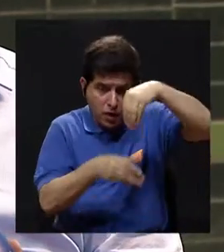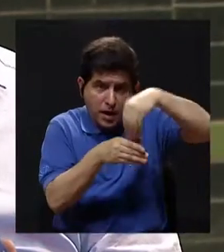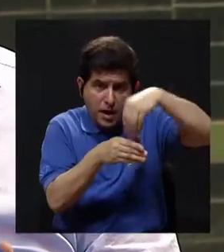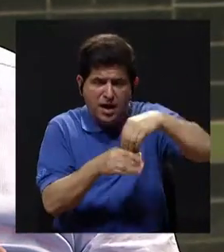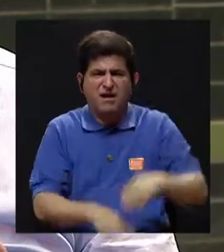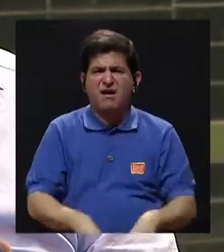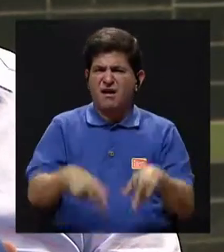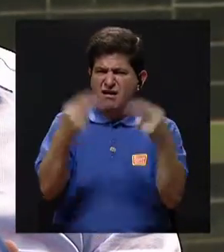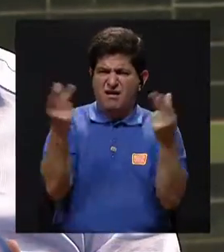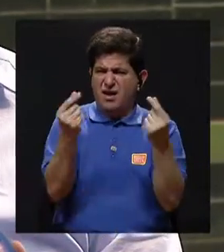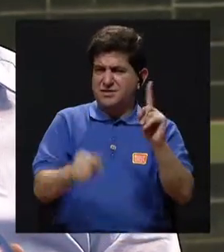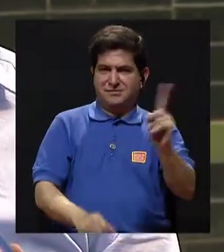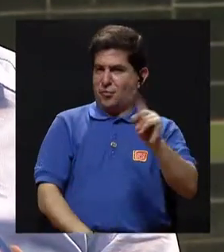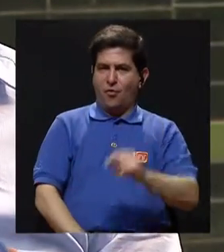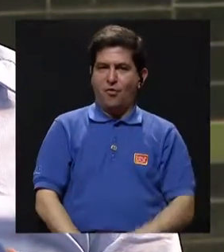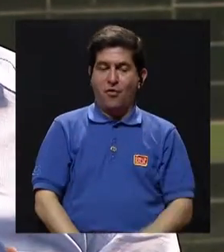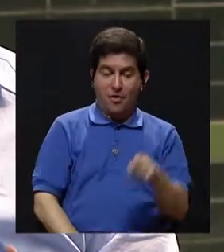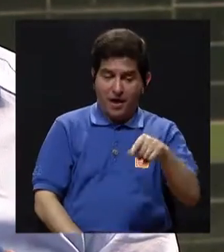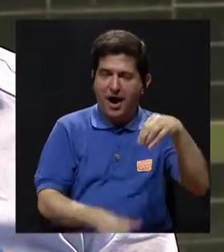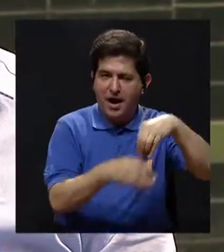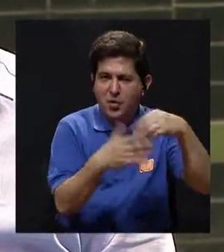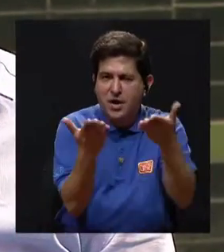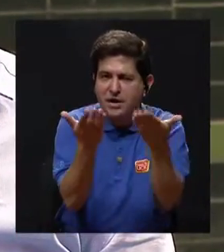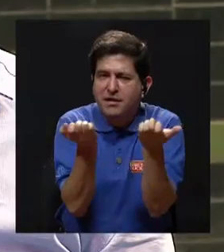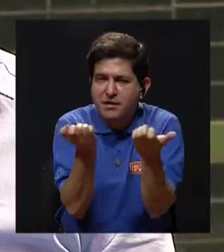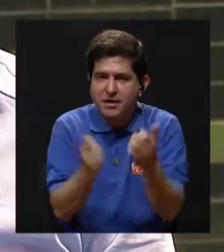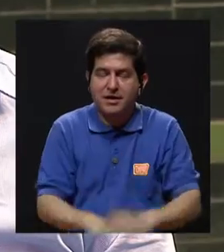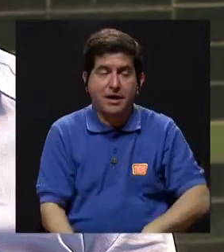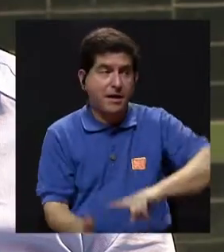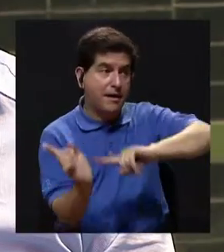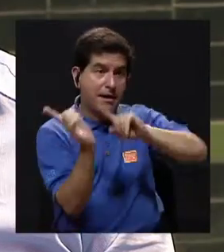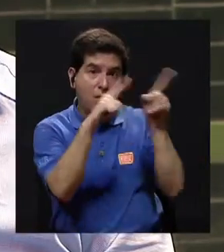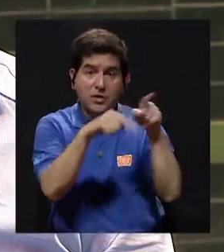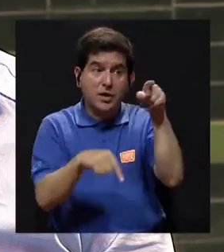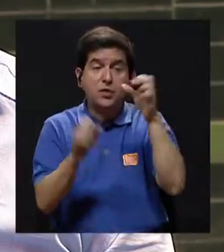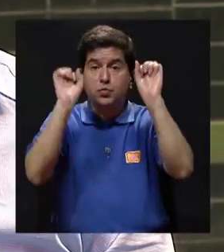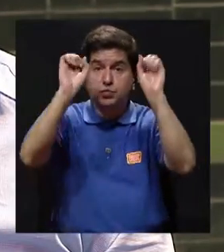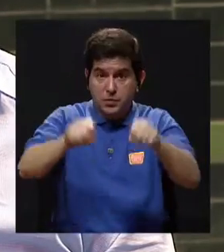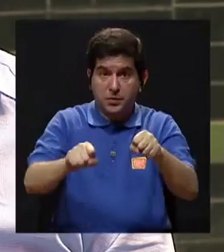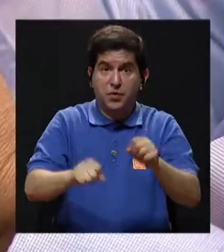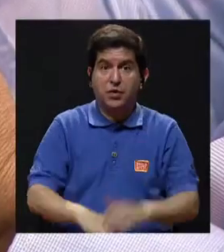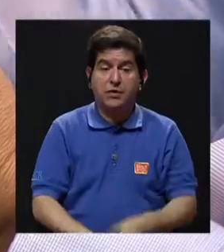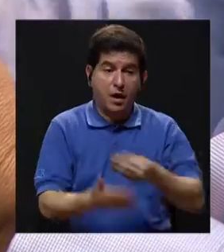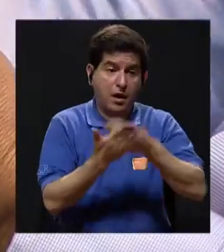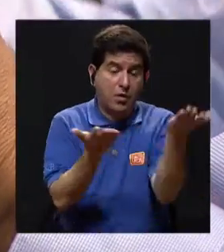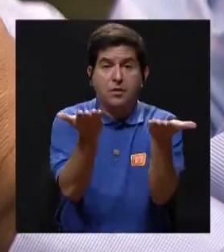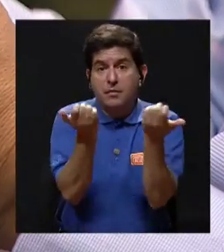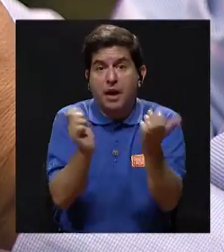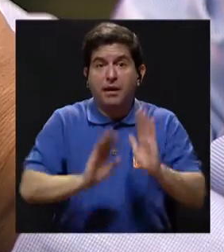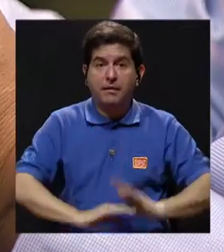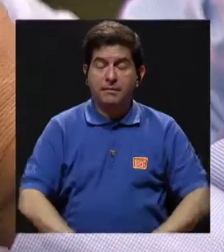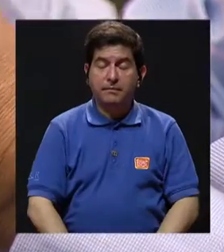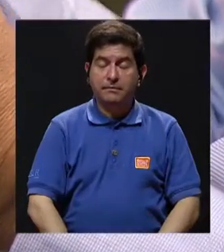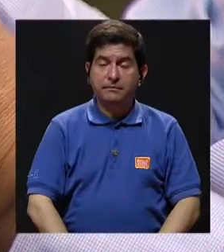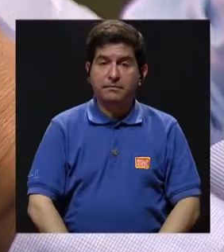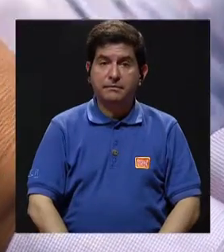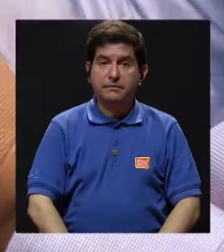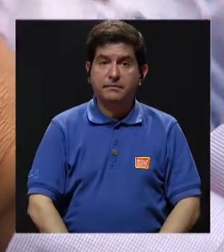cada quien, en vez de andar gastando en otras cosas, dice, guarde ahí lo que usted quiere para cuando vayamos usted pueda comprar lo que usted quiere.